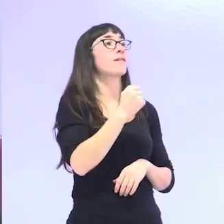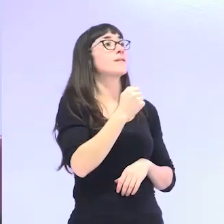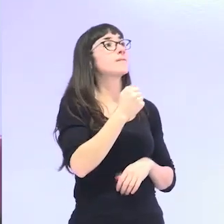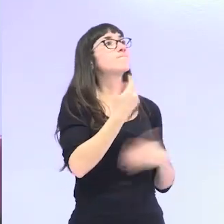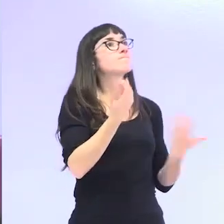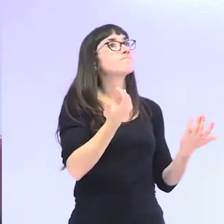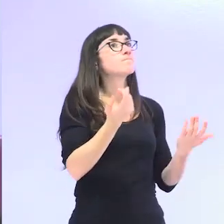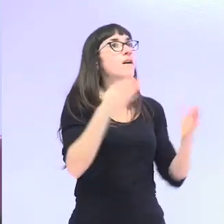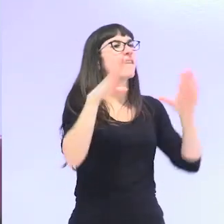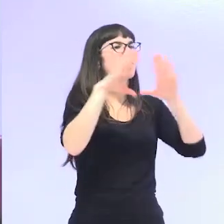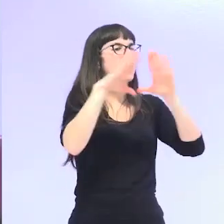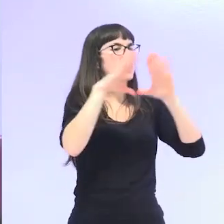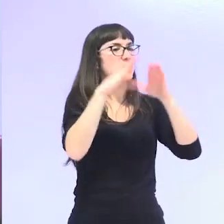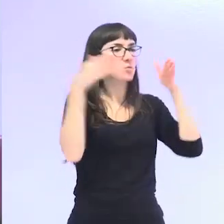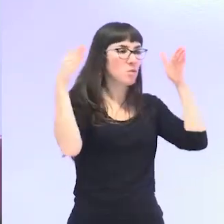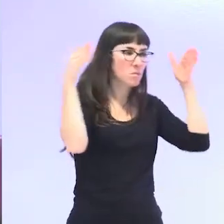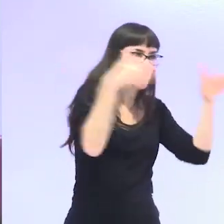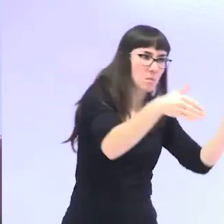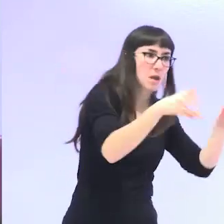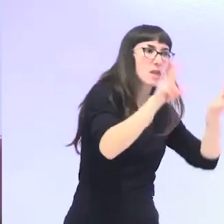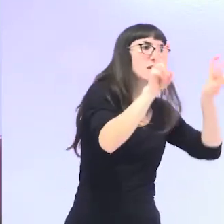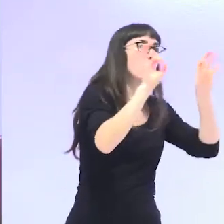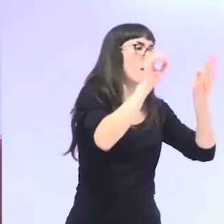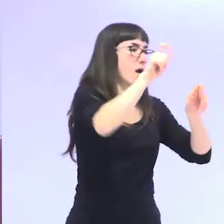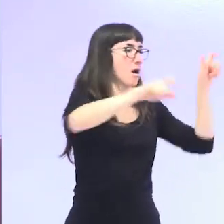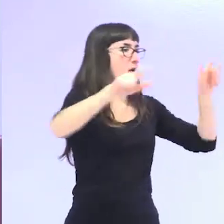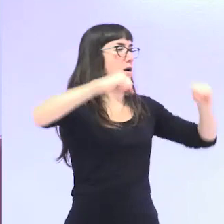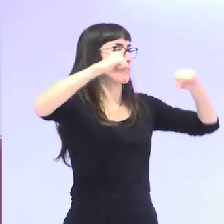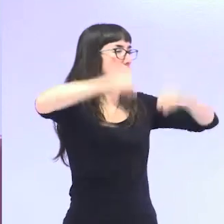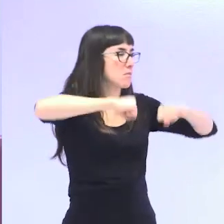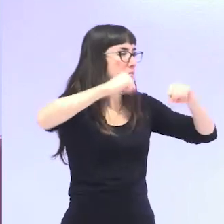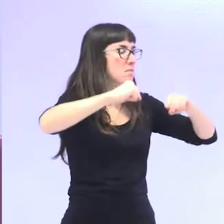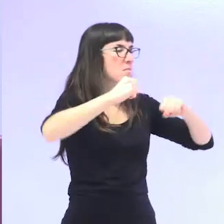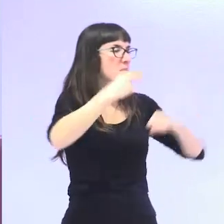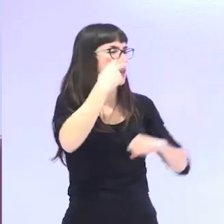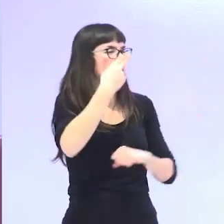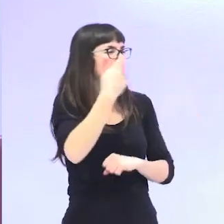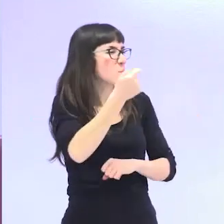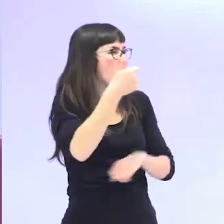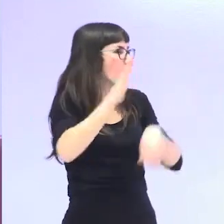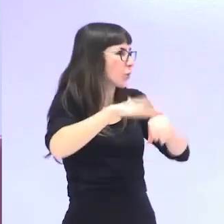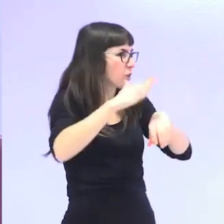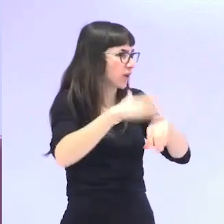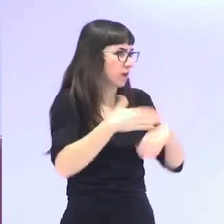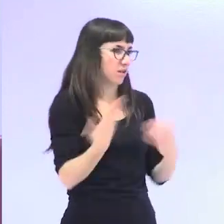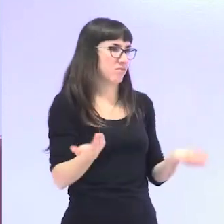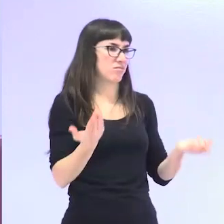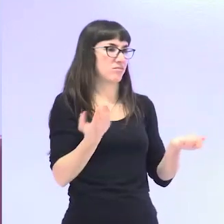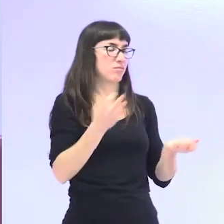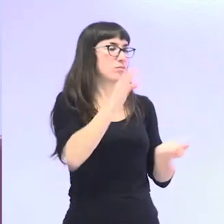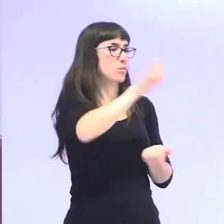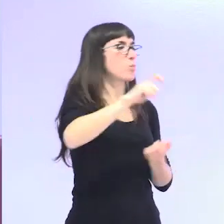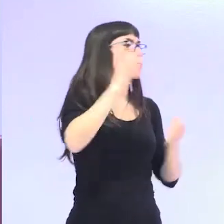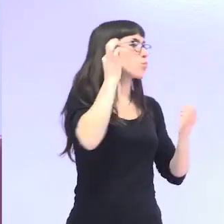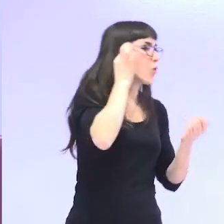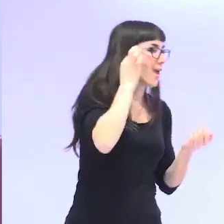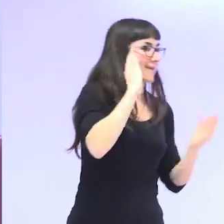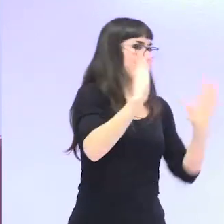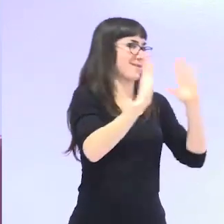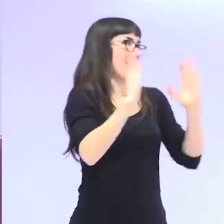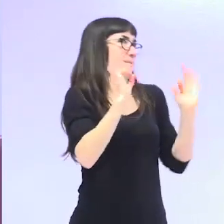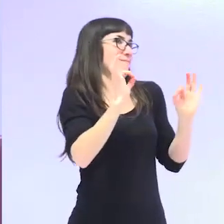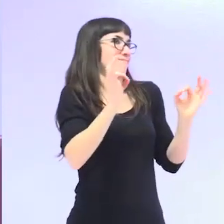feminismo ha tenido tan poco interés en el estudio del envejecimiento, de la vida de las mujeres mayores y de la vejez como etapa.